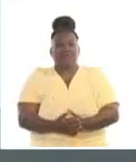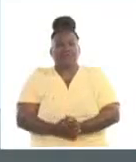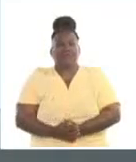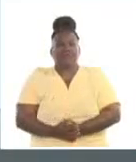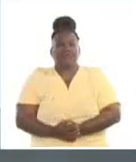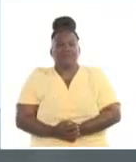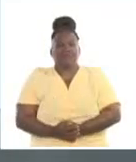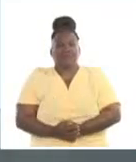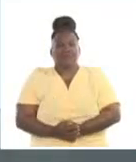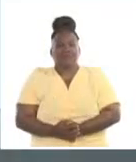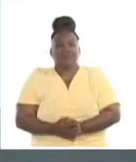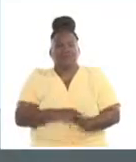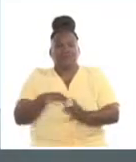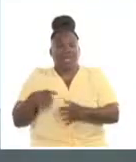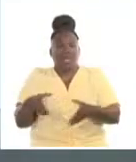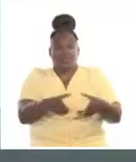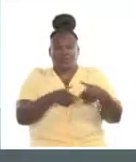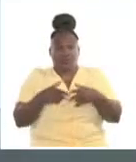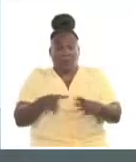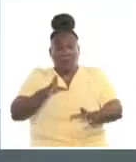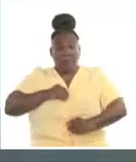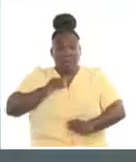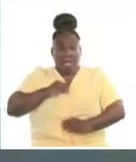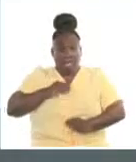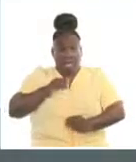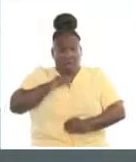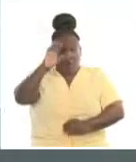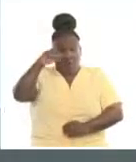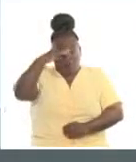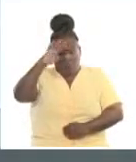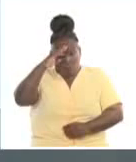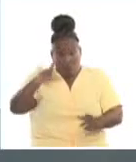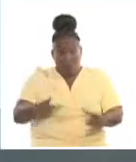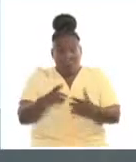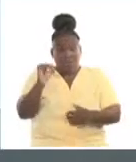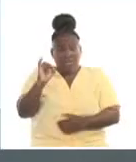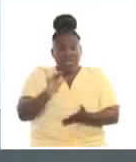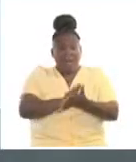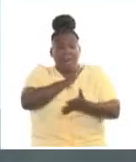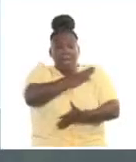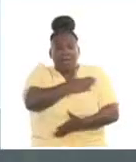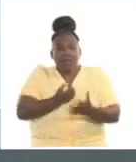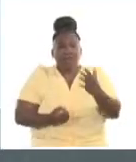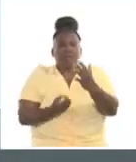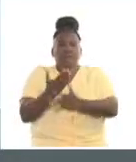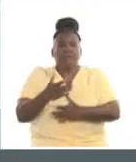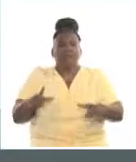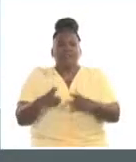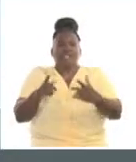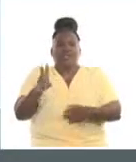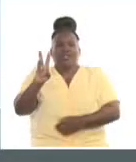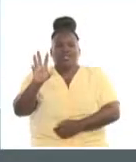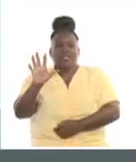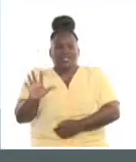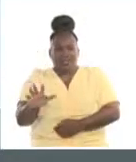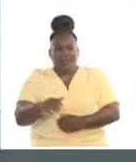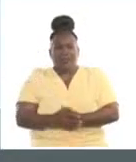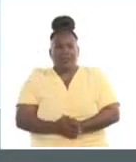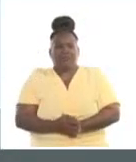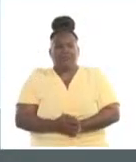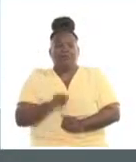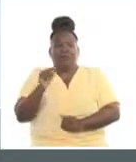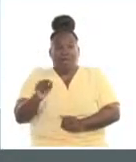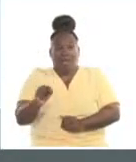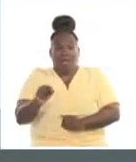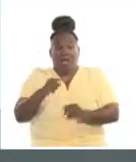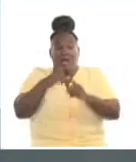La Asociación de Pedagogos de Cuba celebra este 6 de marzo el aniversario 35 de su fundación. A propósito de la fecha, en su cuenta en X,